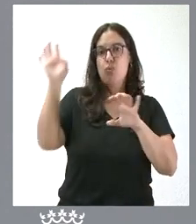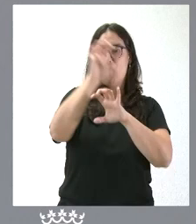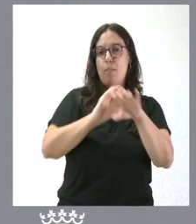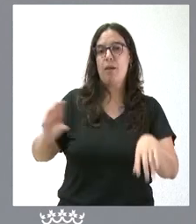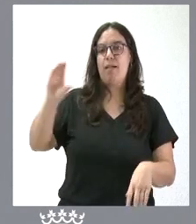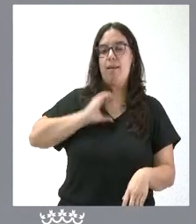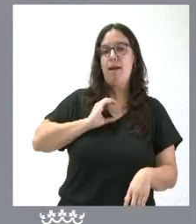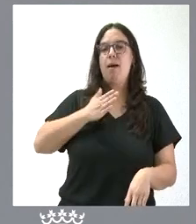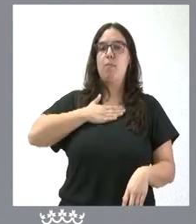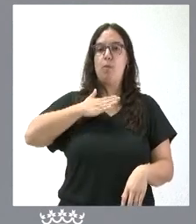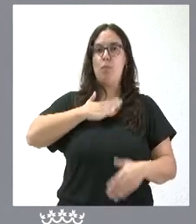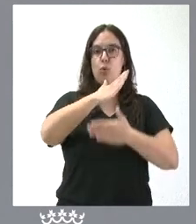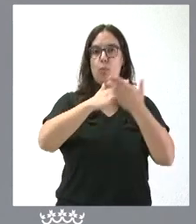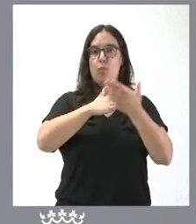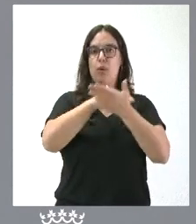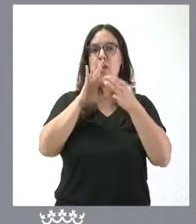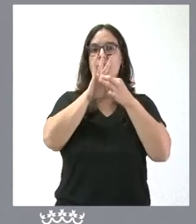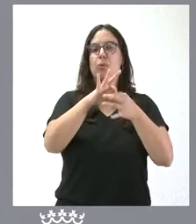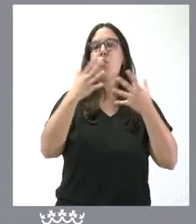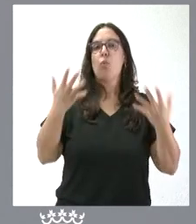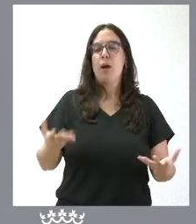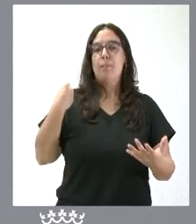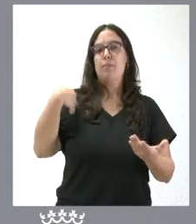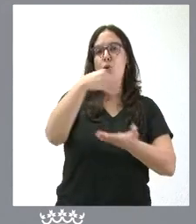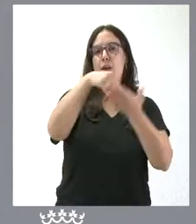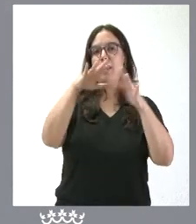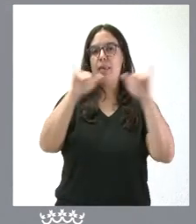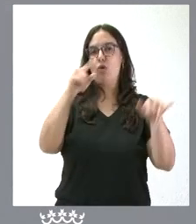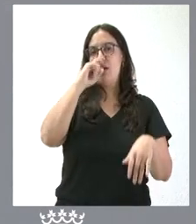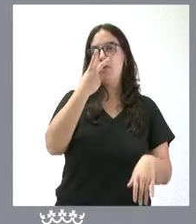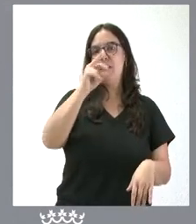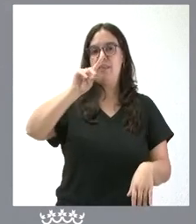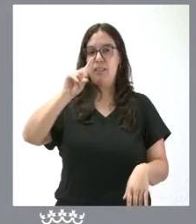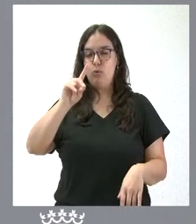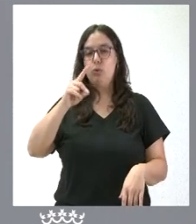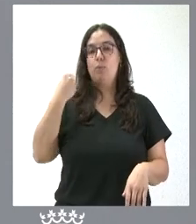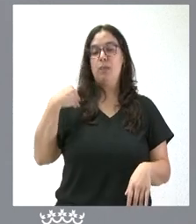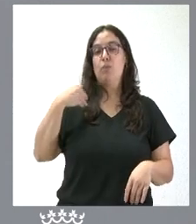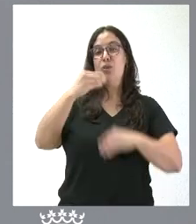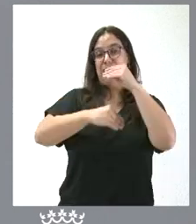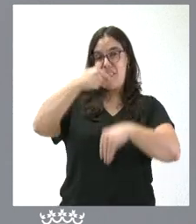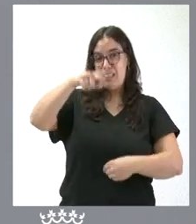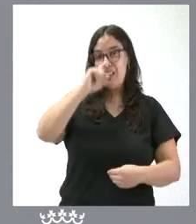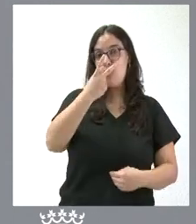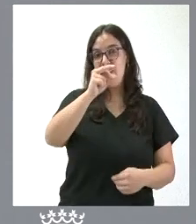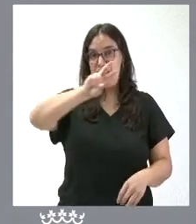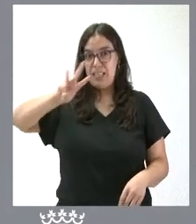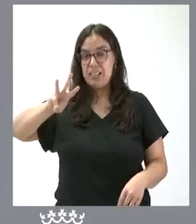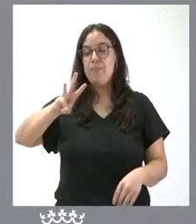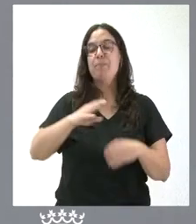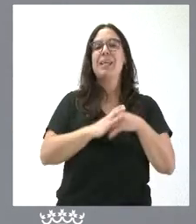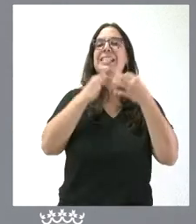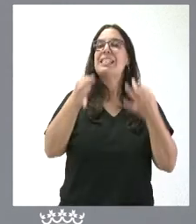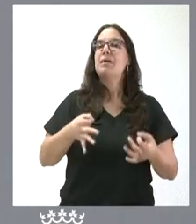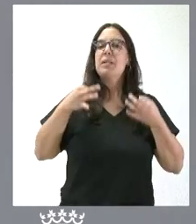la cuantía que corresponda a nuestra comunidad autónoma conforme a la liquidación del año 2021, que se aplica para este año 2023, siempre dentro